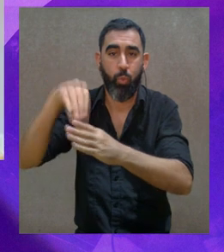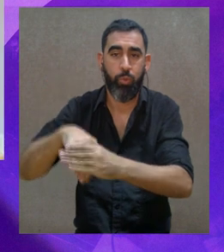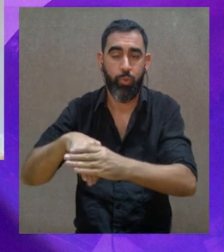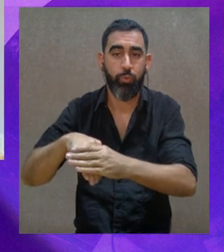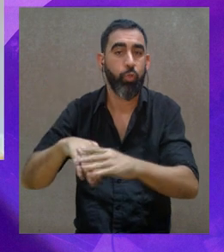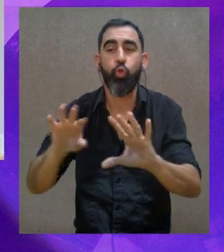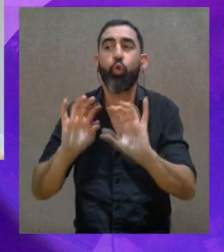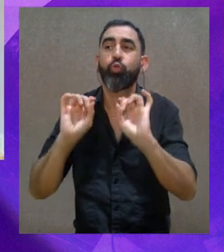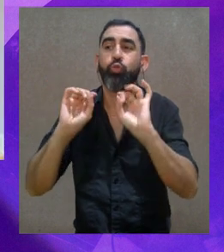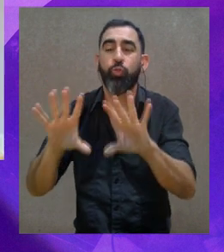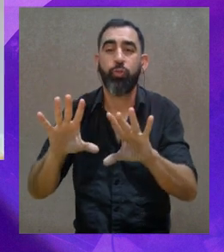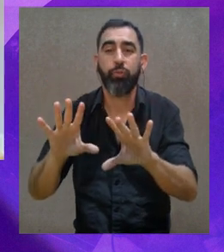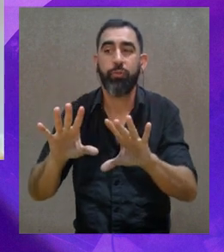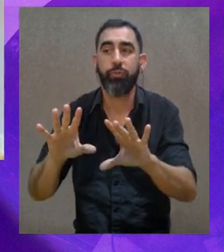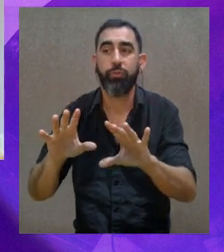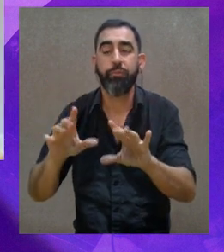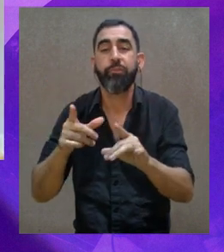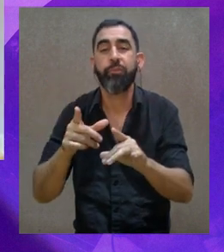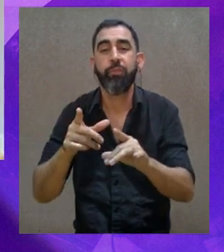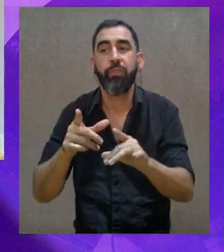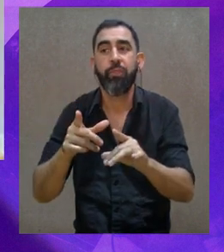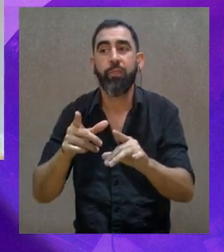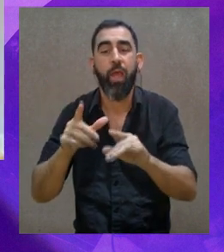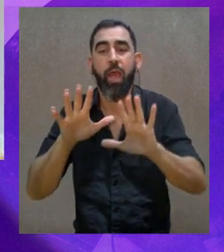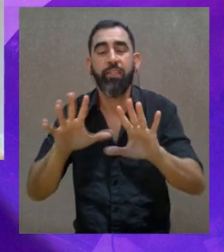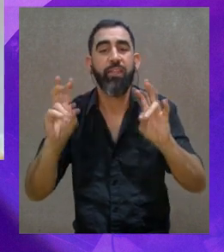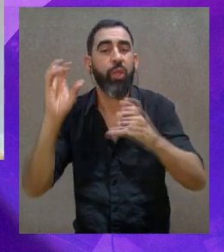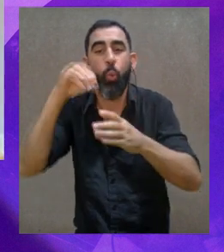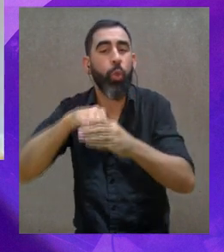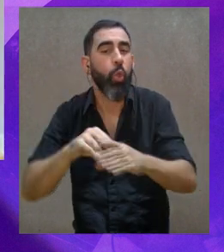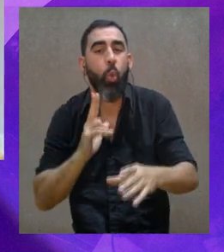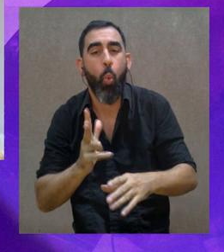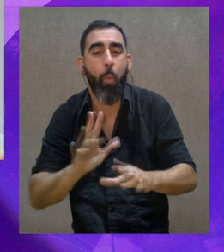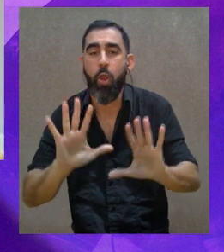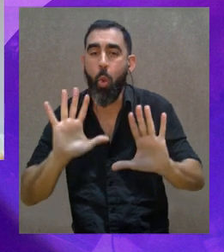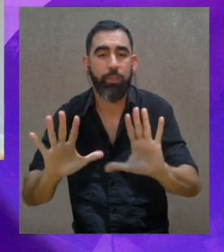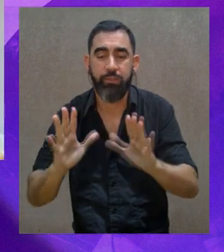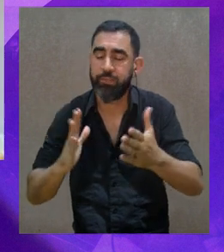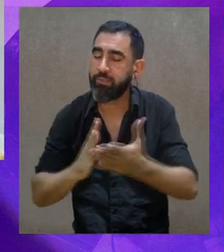a lo cual no solamente es indivisible, sino que además es inherente al ser humano.